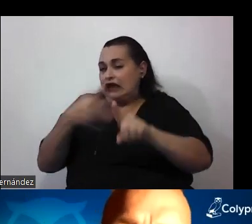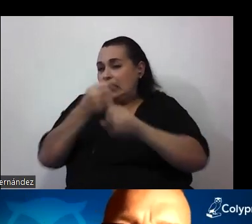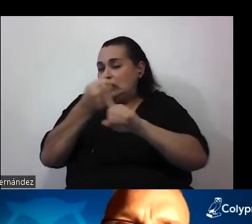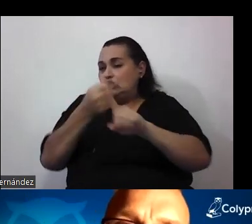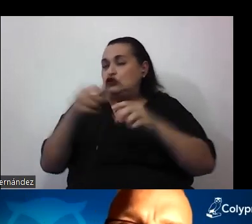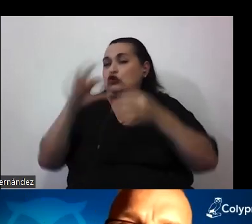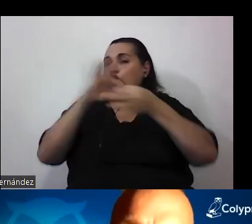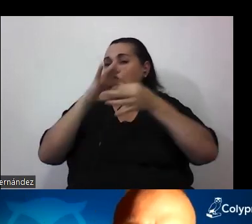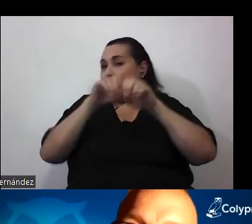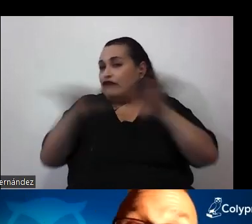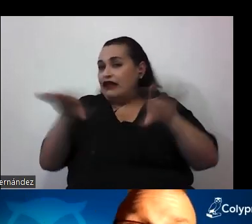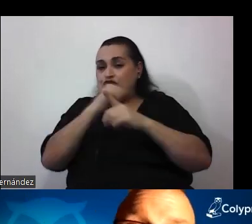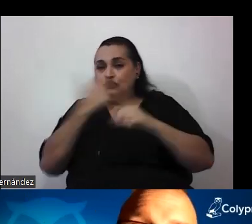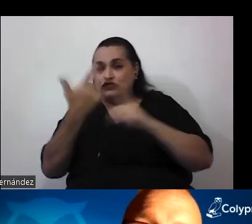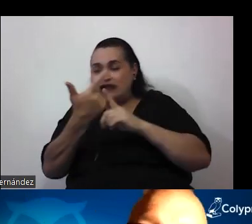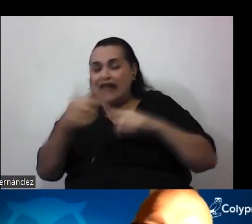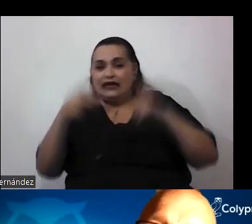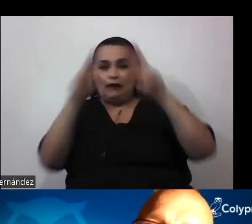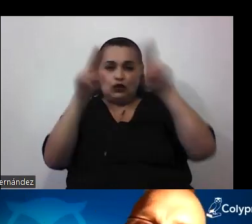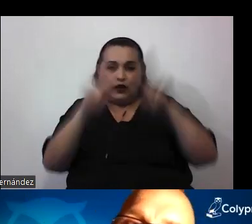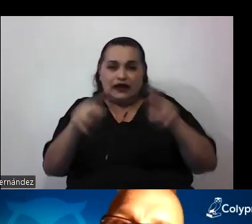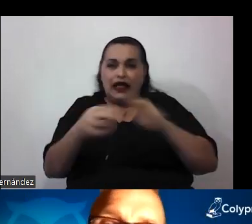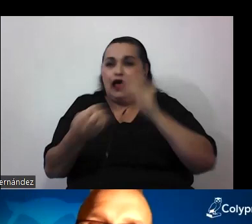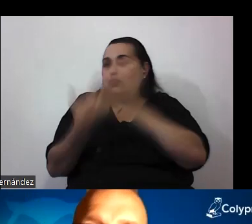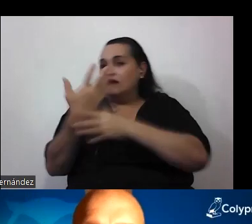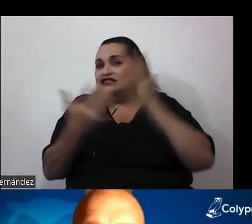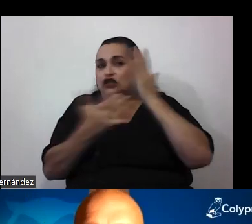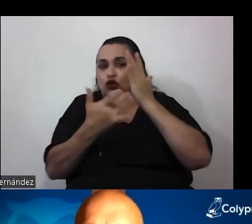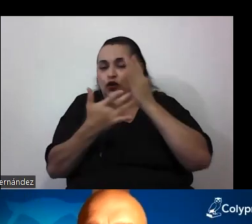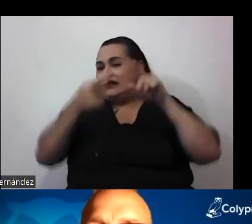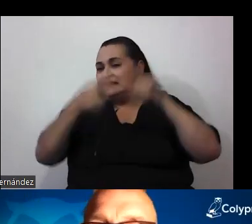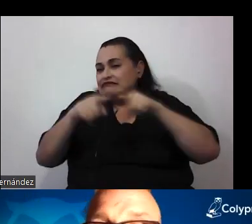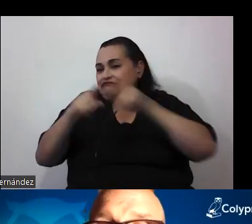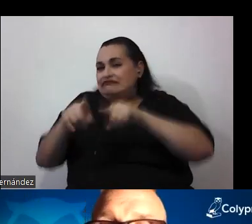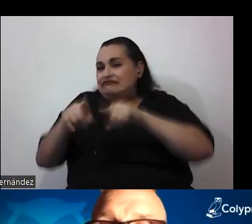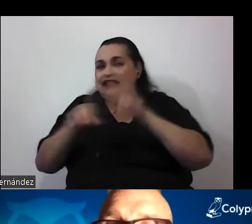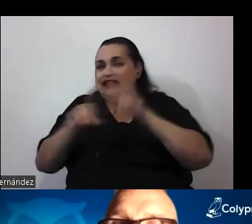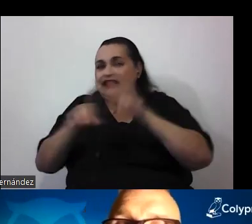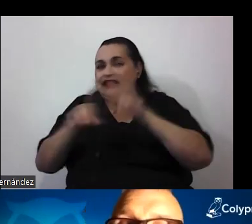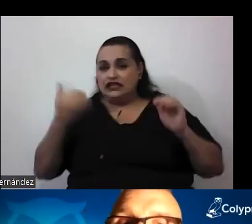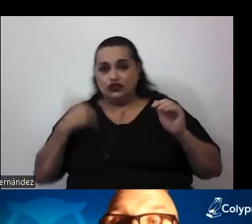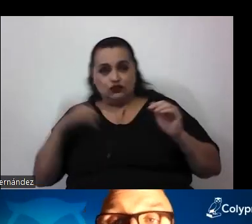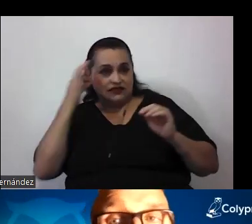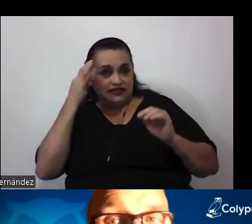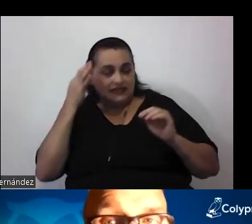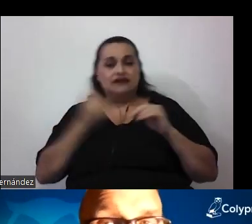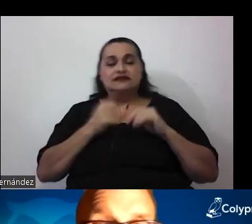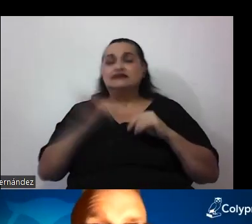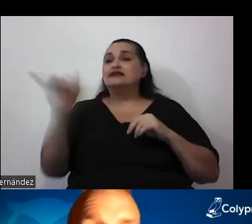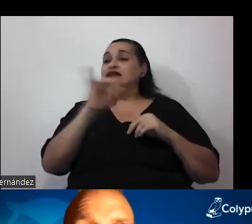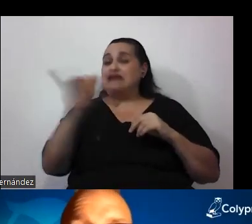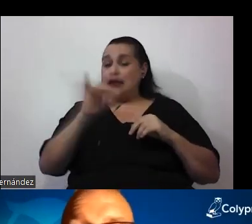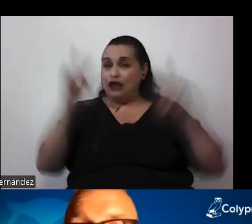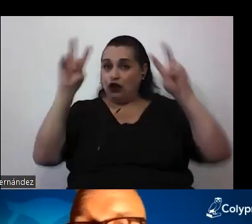los medios virtuales y que las nuevas tecnologías tienen en el desarrollo de los niños y las niñas. Y por supuesto, el